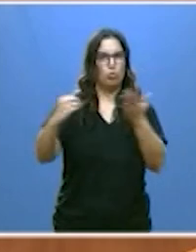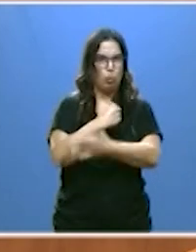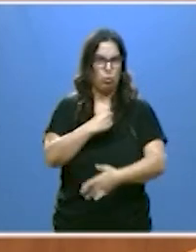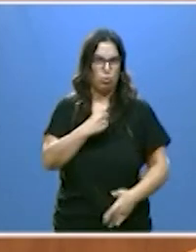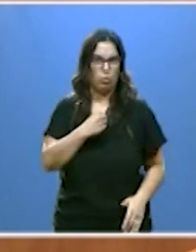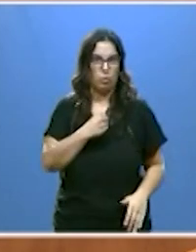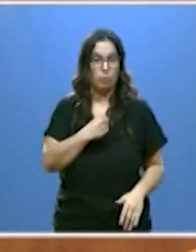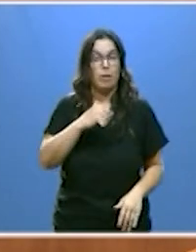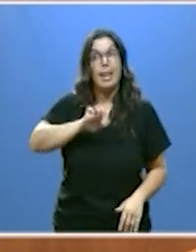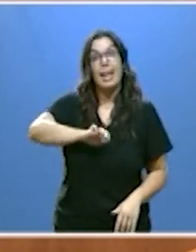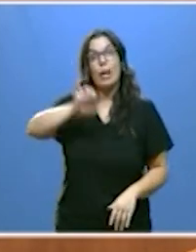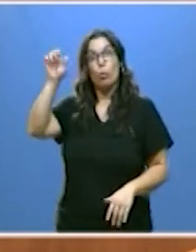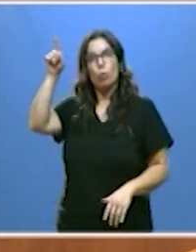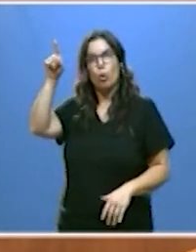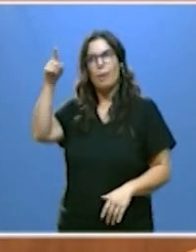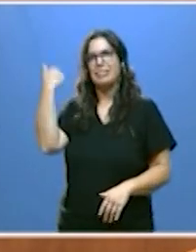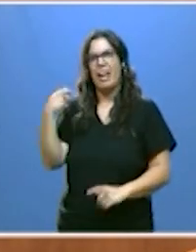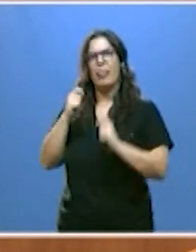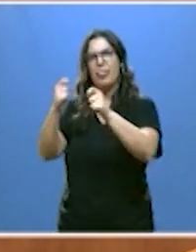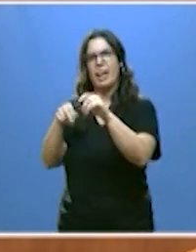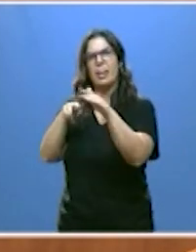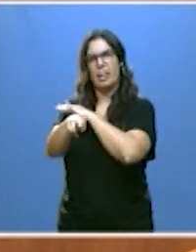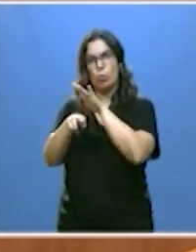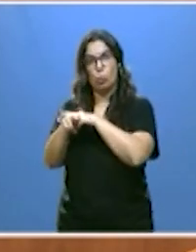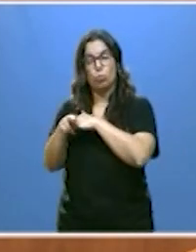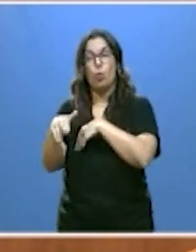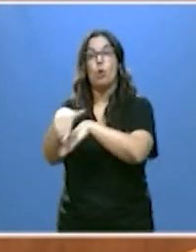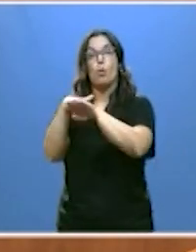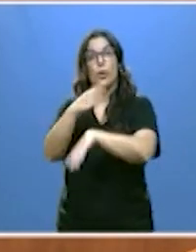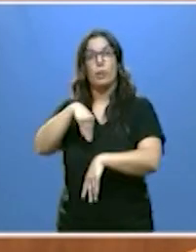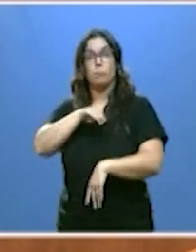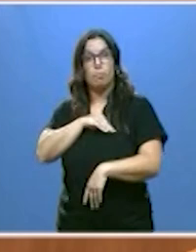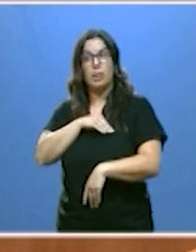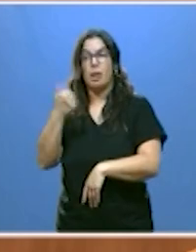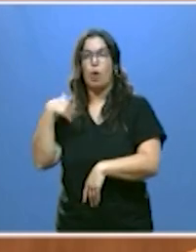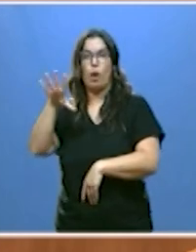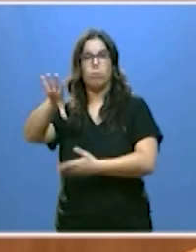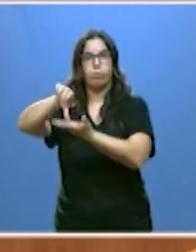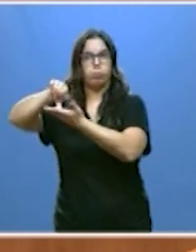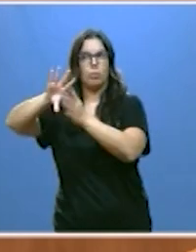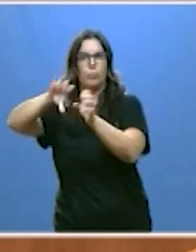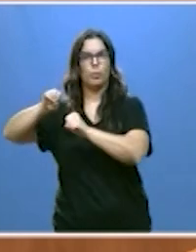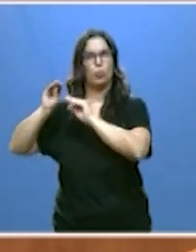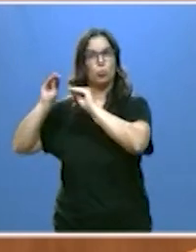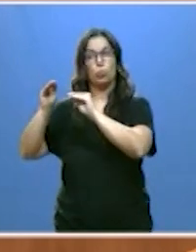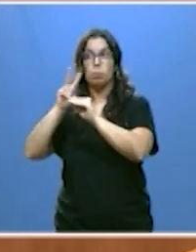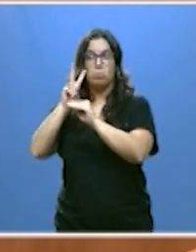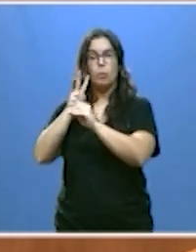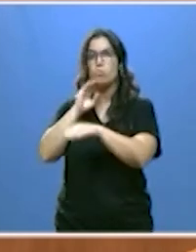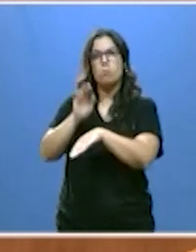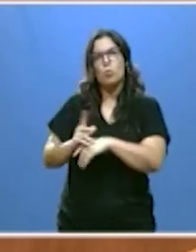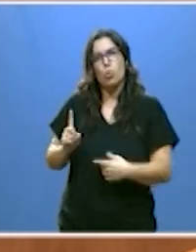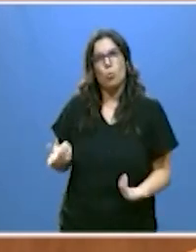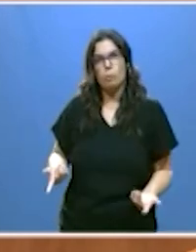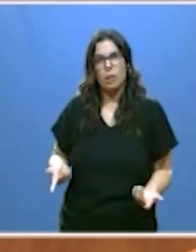Europa ha puesto los recursos el gobierno de España los ha acaparado y vemos que no está cumpliendo las